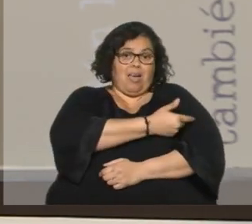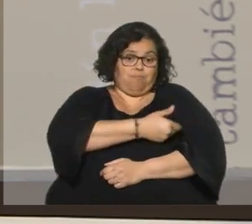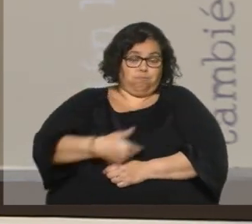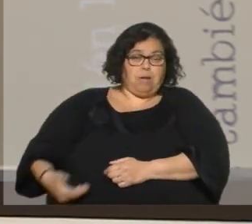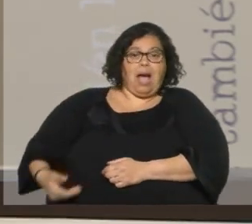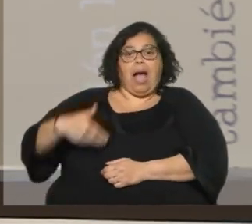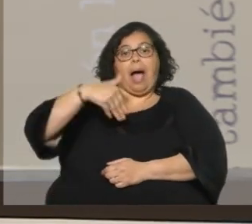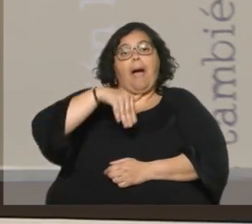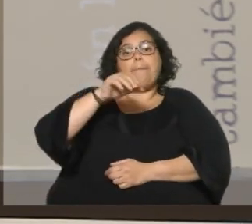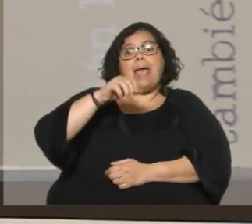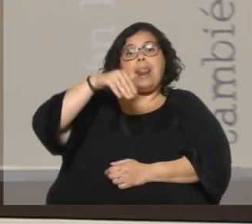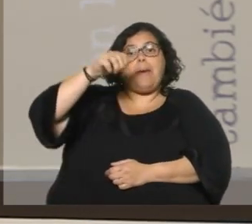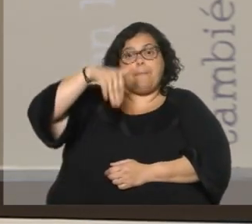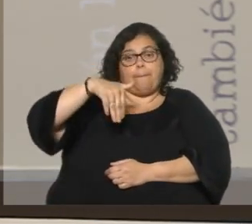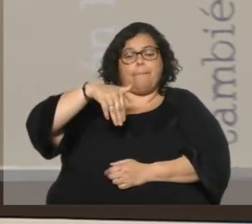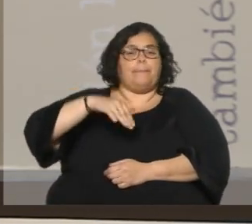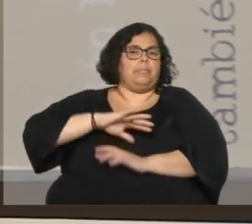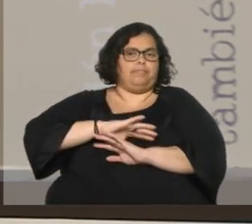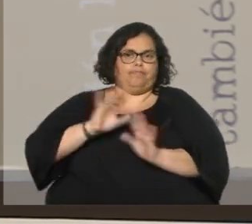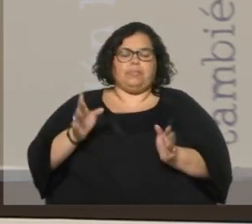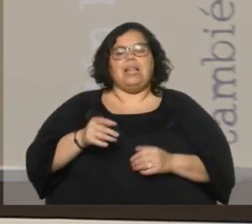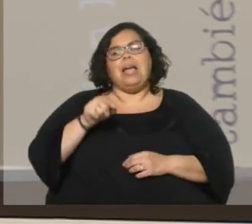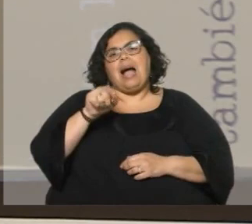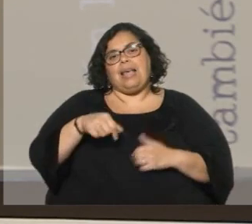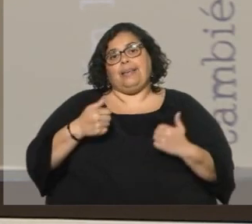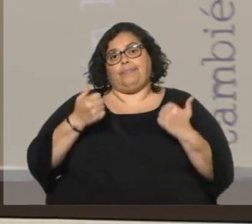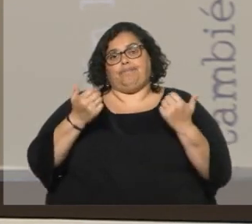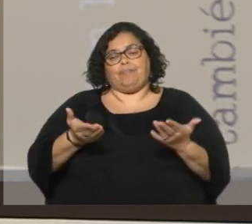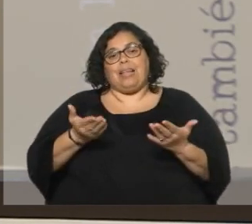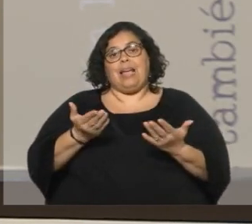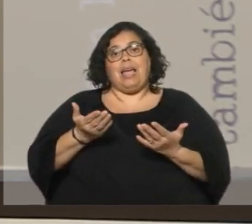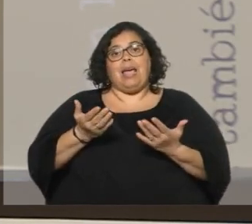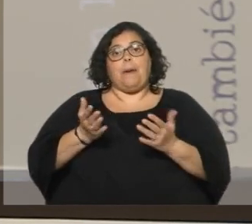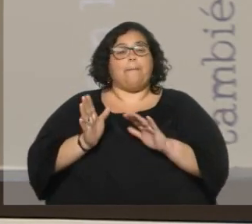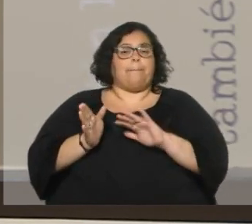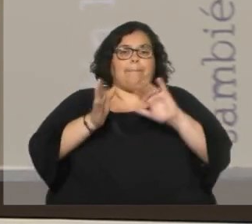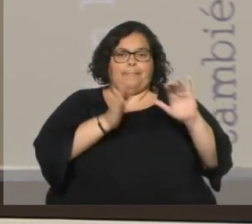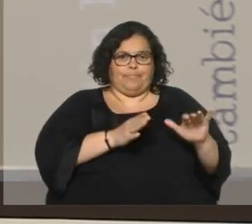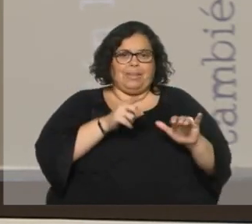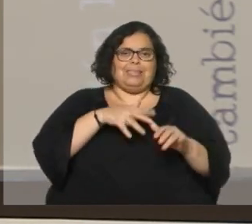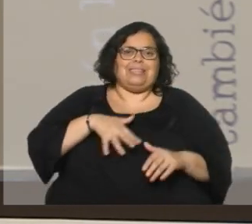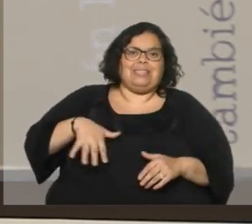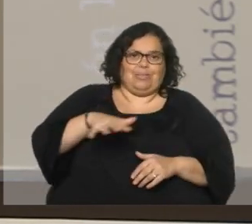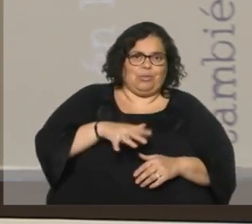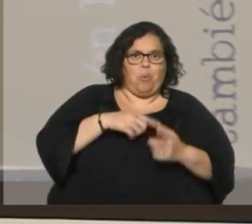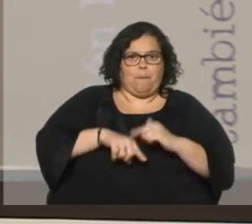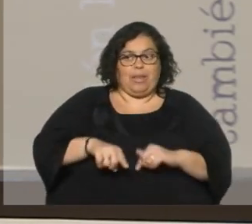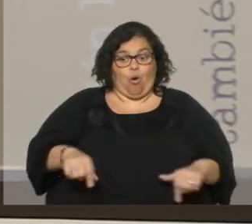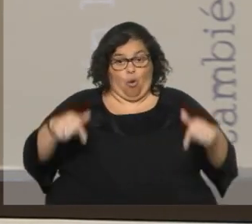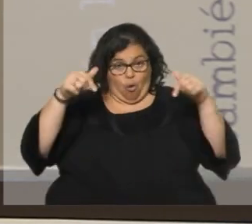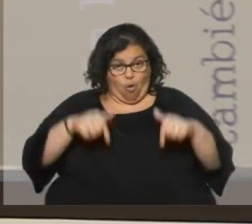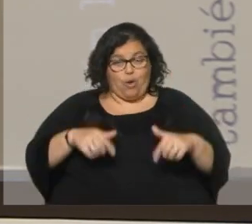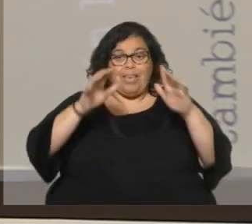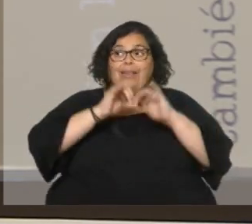radicalismo de manera adelantada. Quiere decir que, más allá de cualquier otra circunstancia, hoy es reivindicado en plena